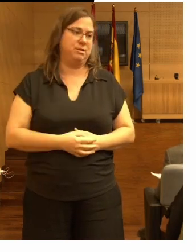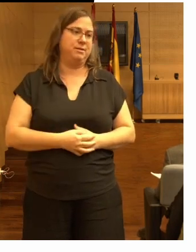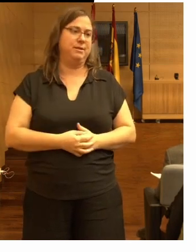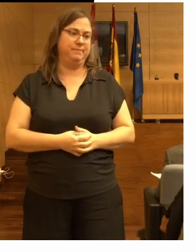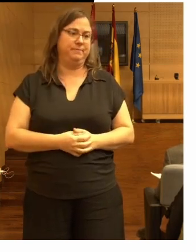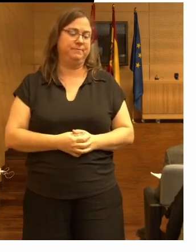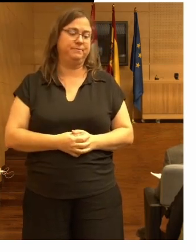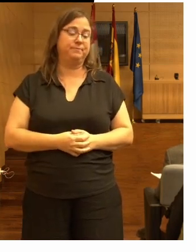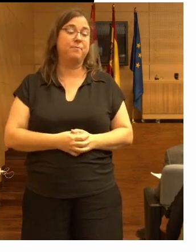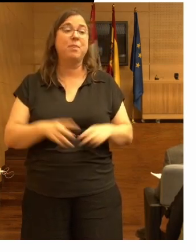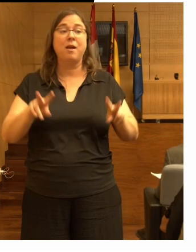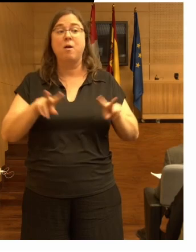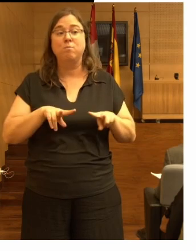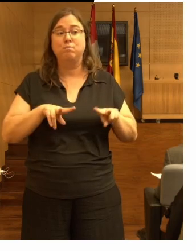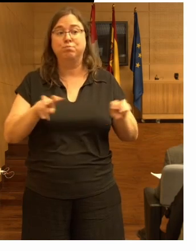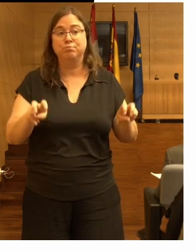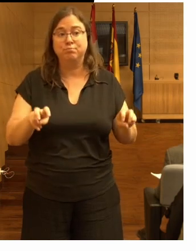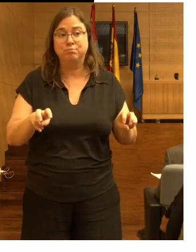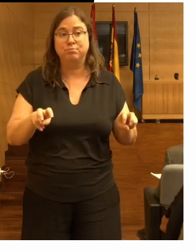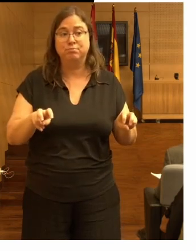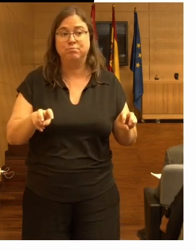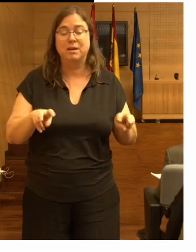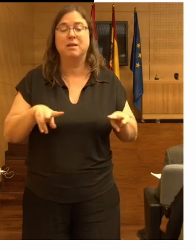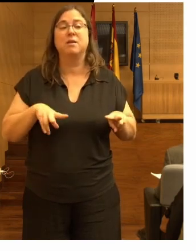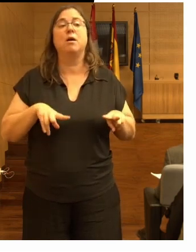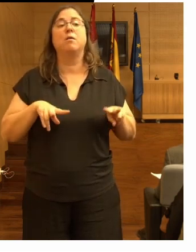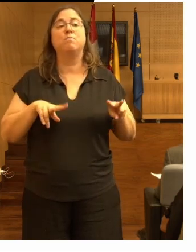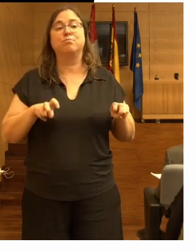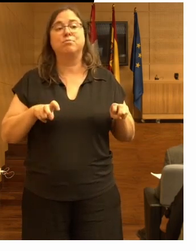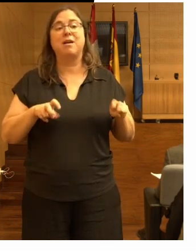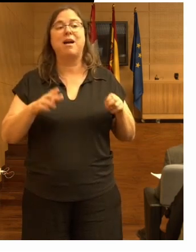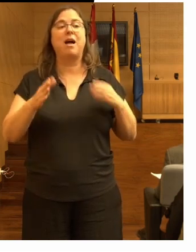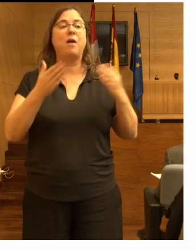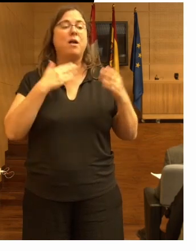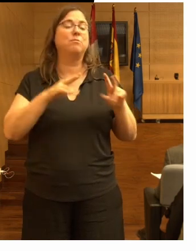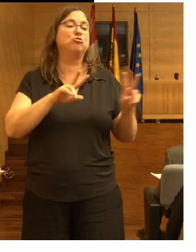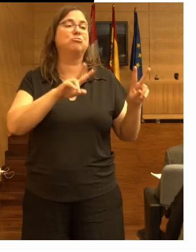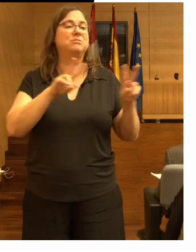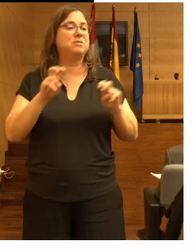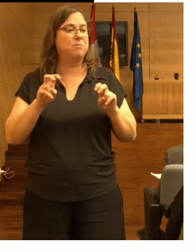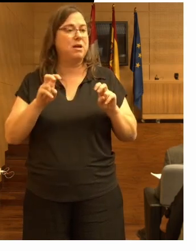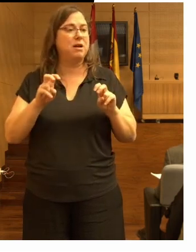al principio hablé del tema de